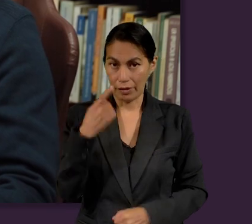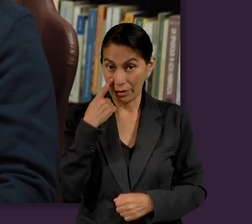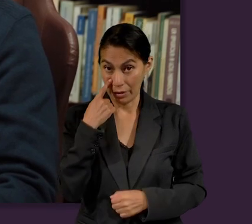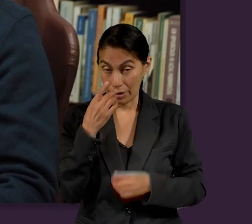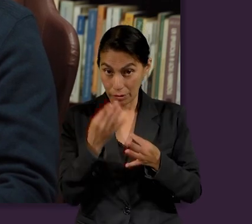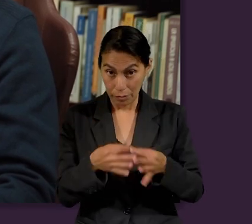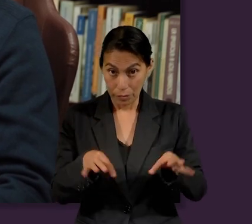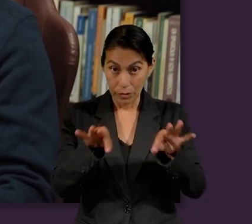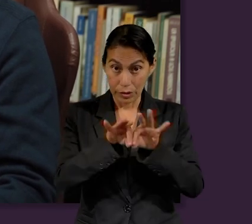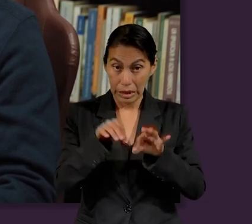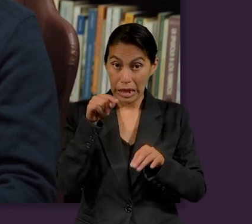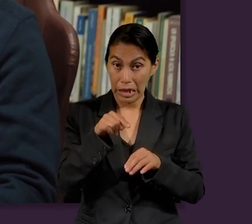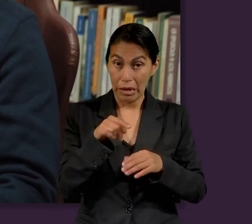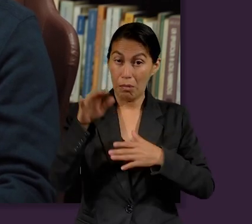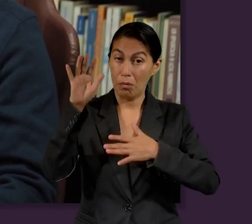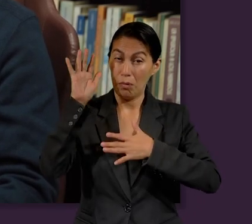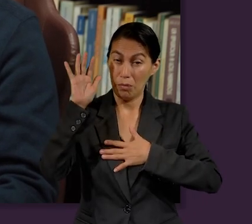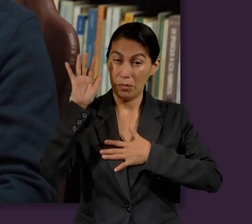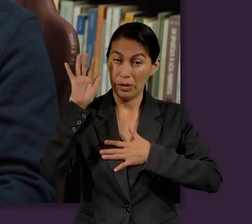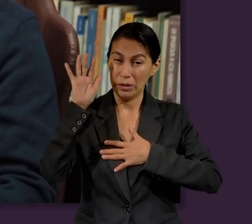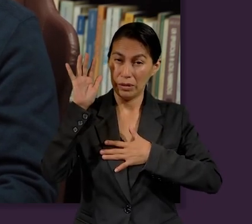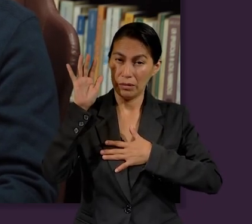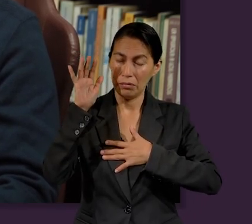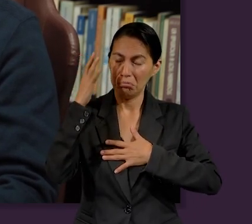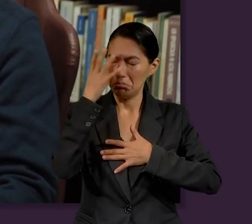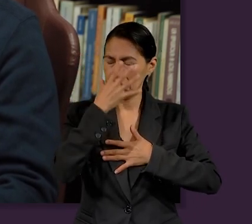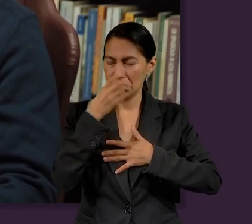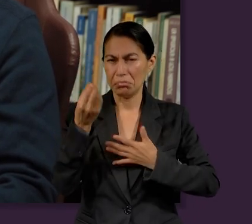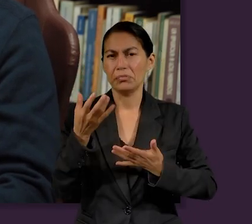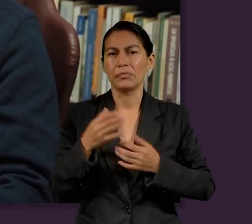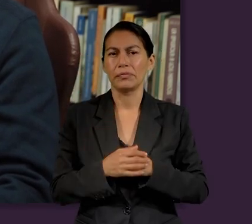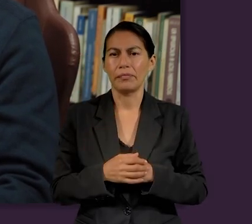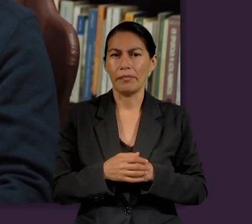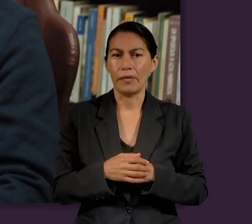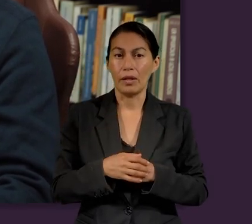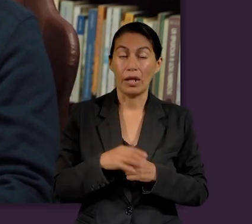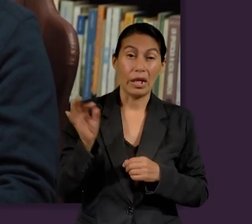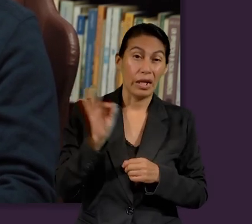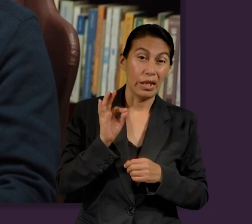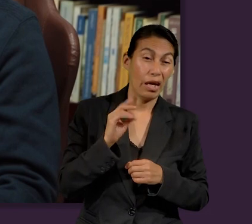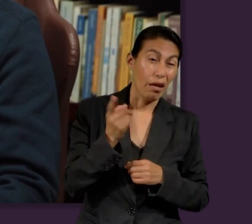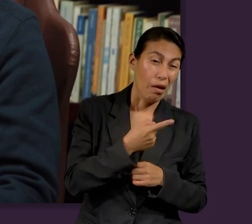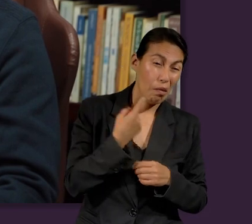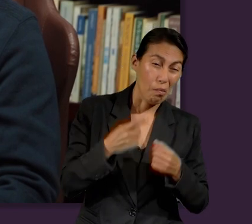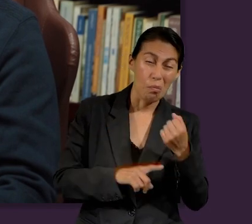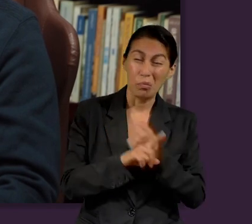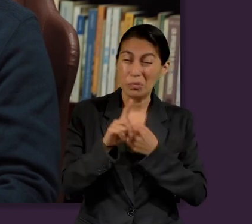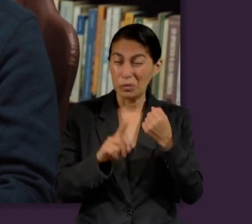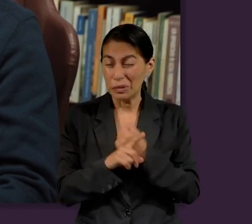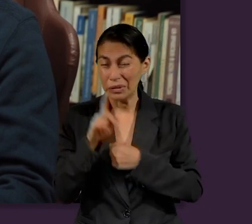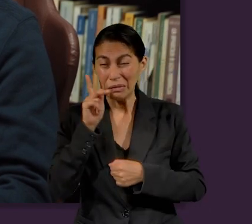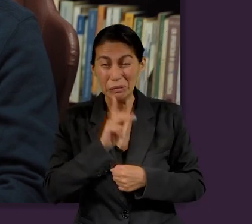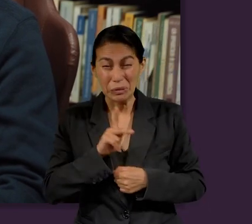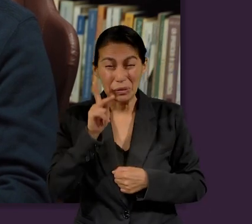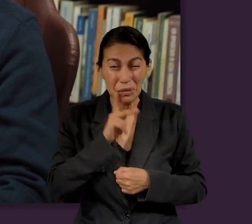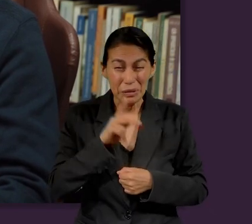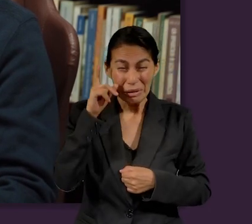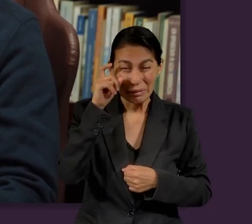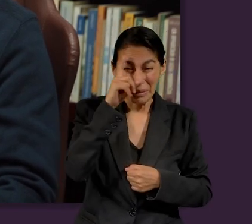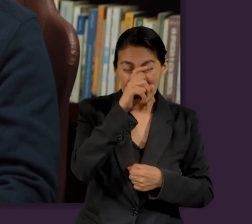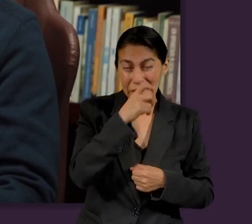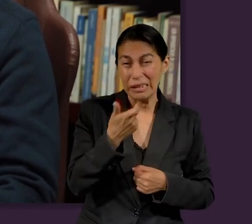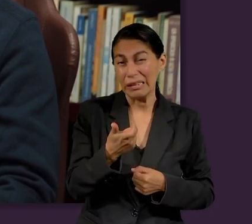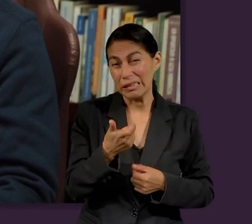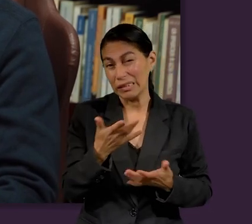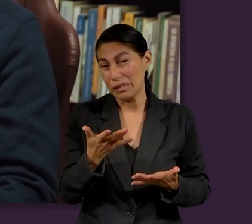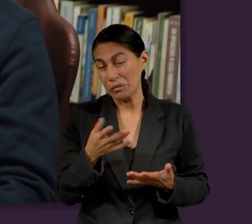Hay un detalle importante y una gran promesa para nosotros, quizá uno está pasando pruebas, dificultades y a veces